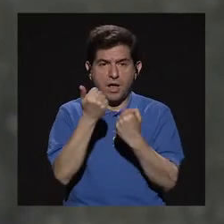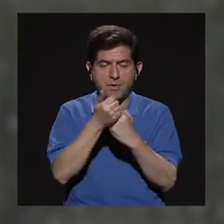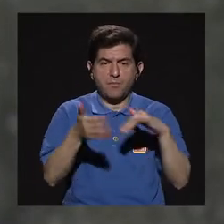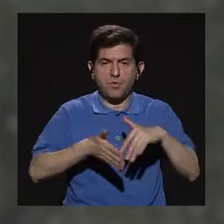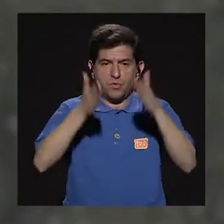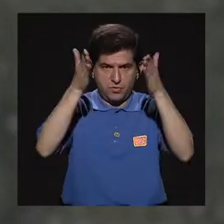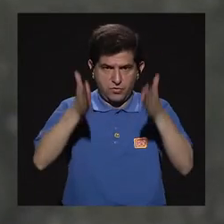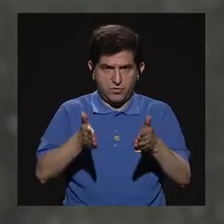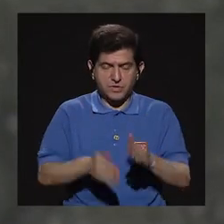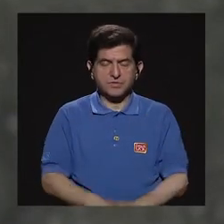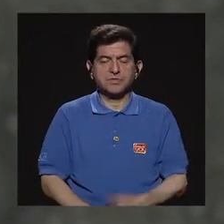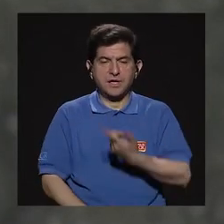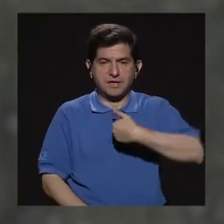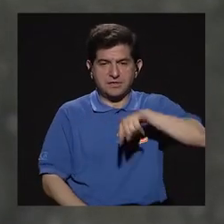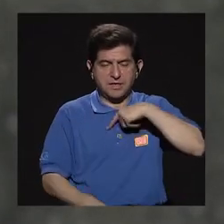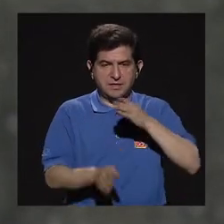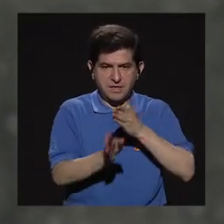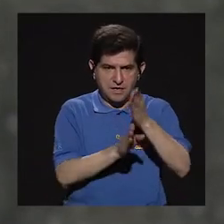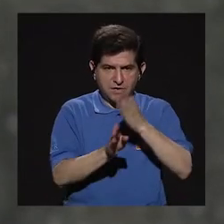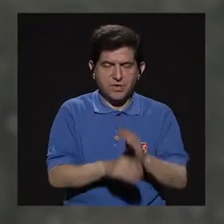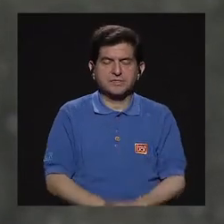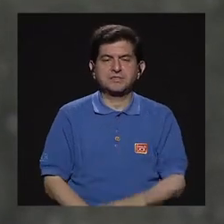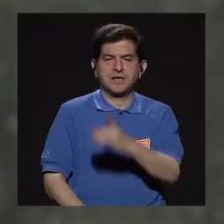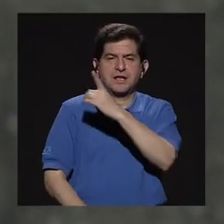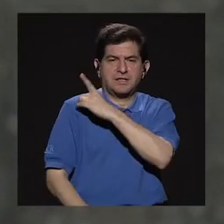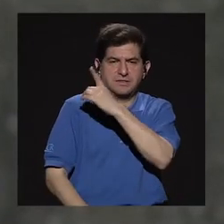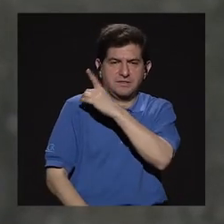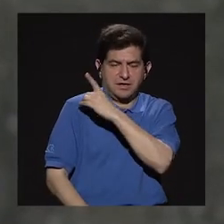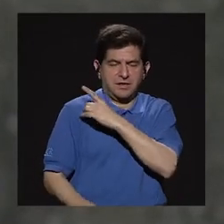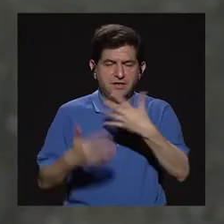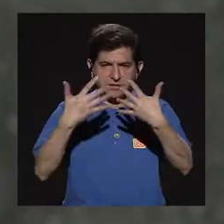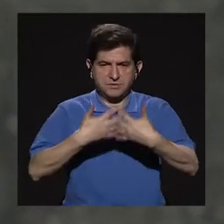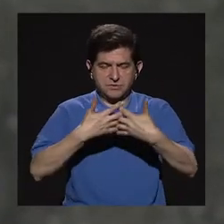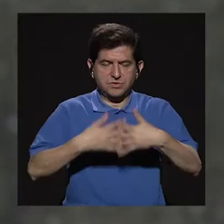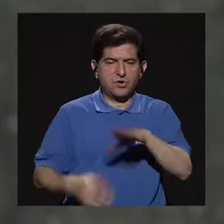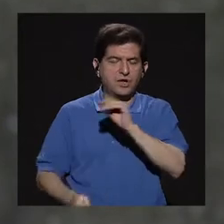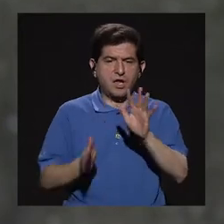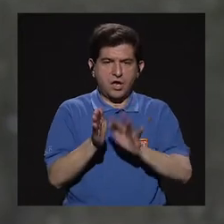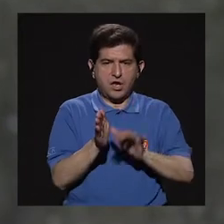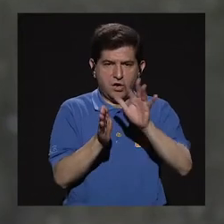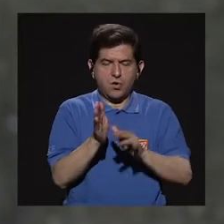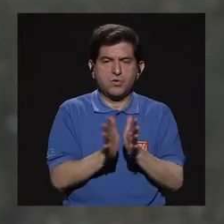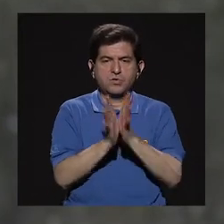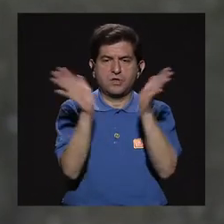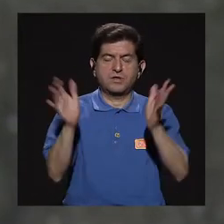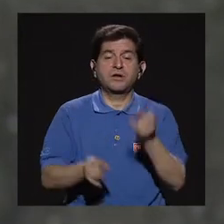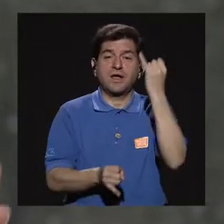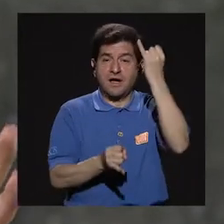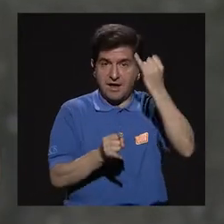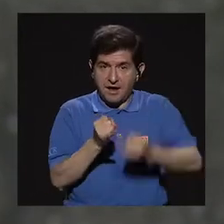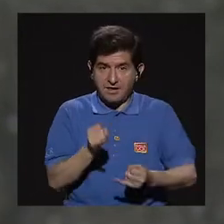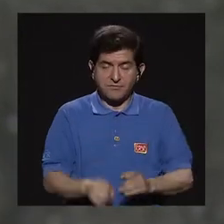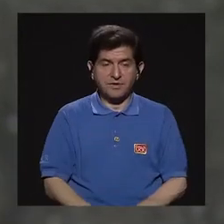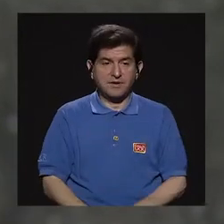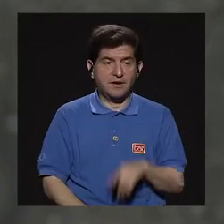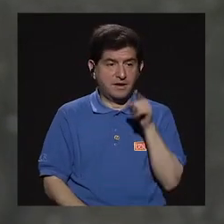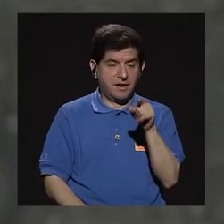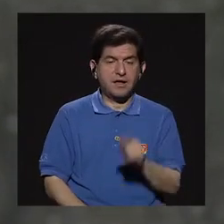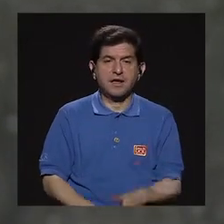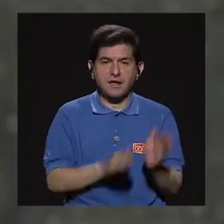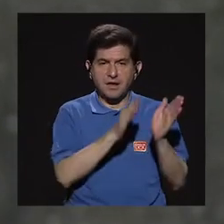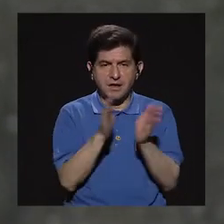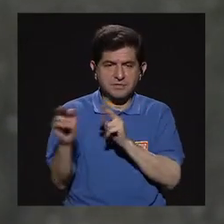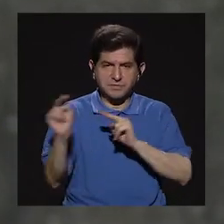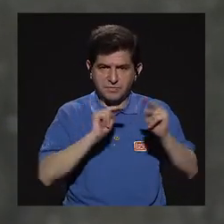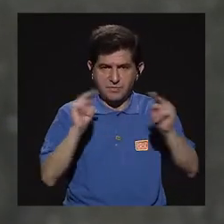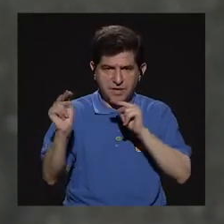de estudiantes de nuestras carreras, de dirección de empresas y de contadoría pública y al final ellas reúnen en un